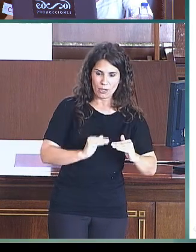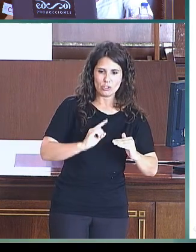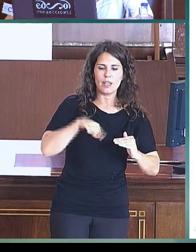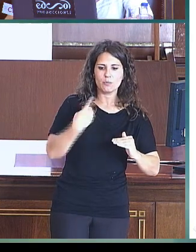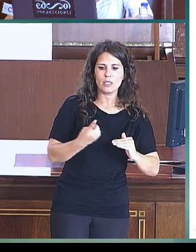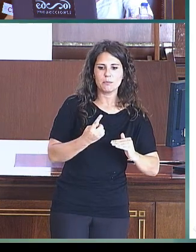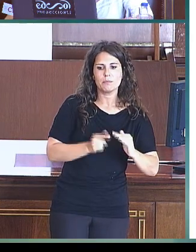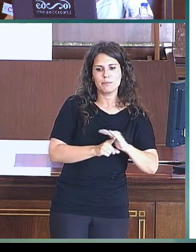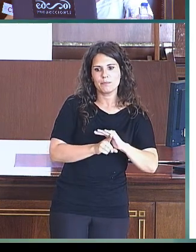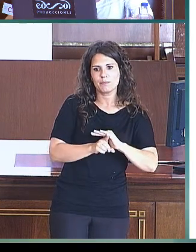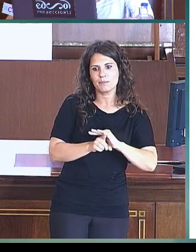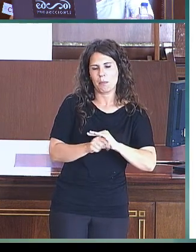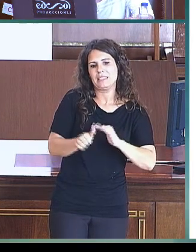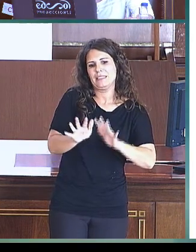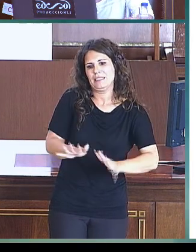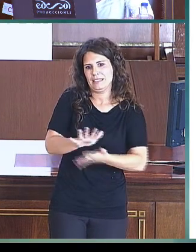un poquito más lento.